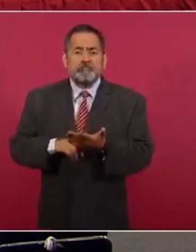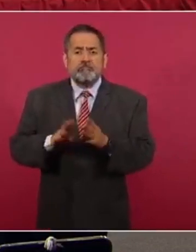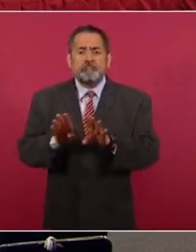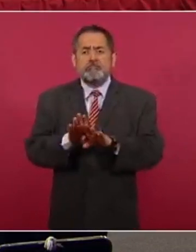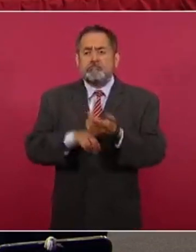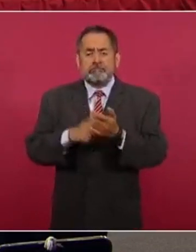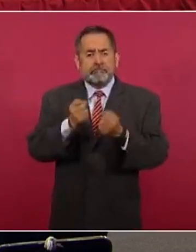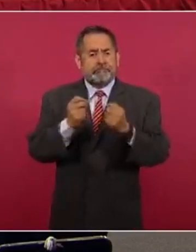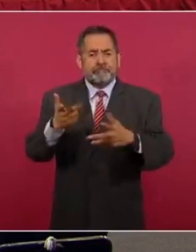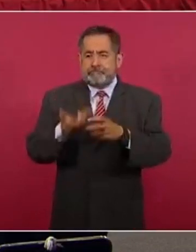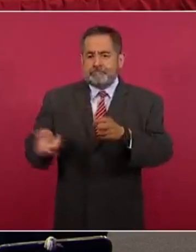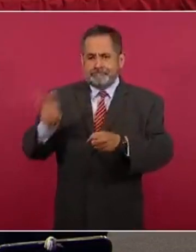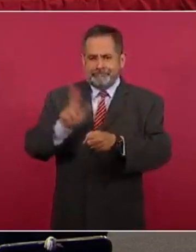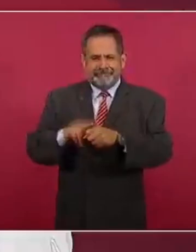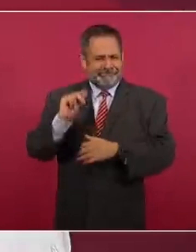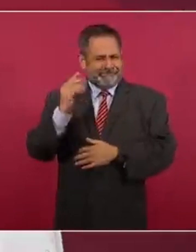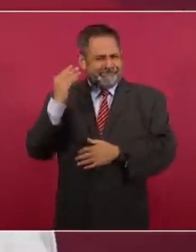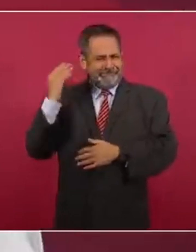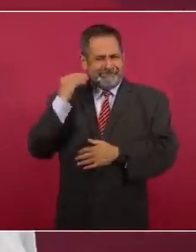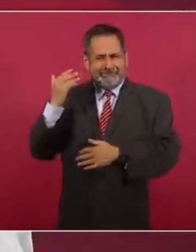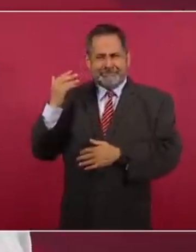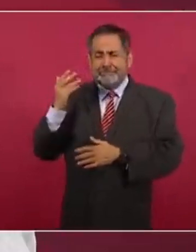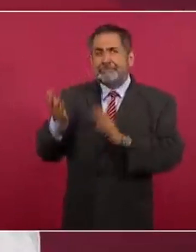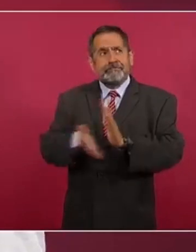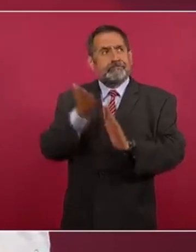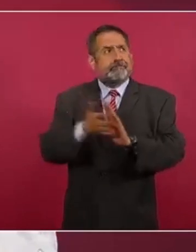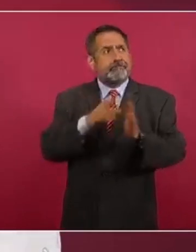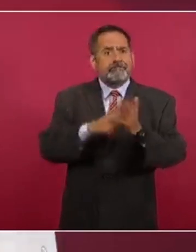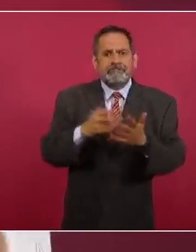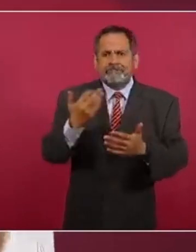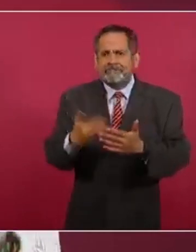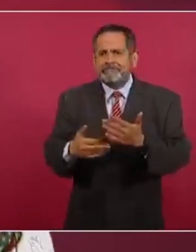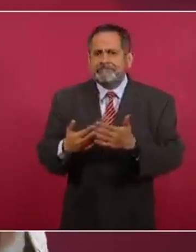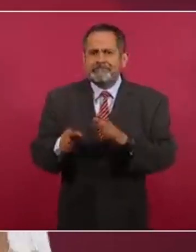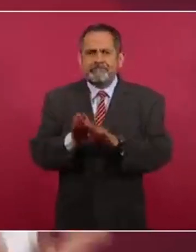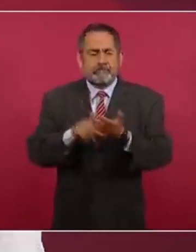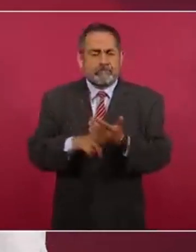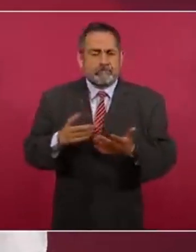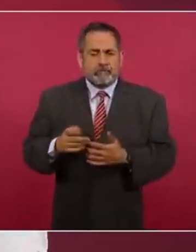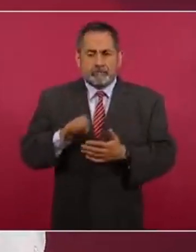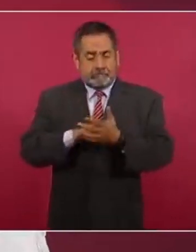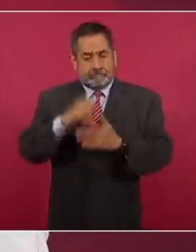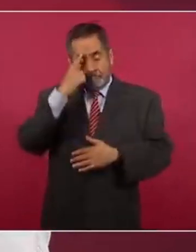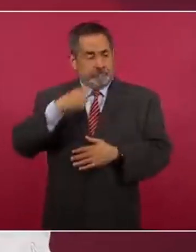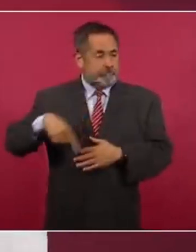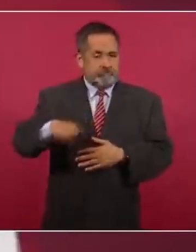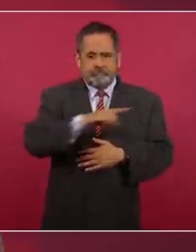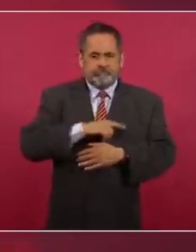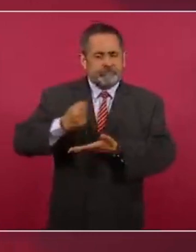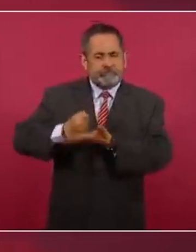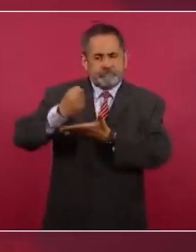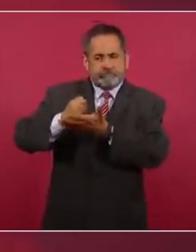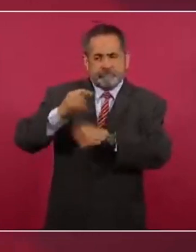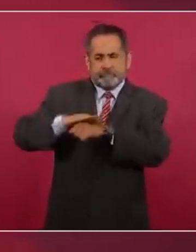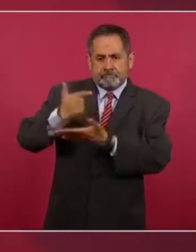que se hicieron en los últimos años no se tienen servicios tan básicos como unidades de cuidados intensivos o